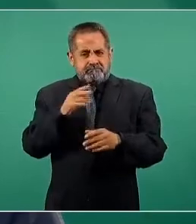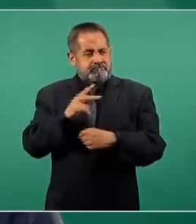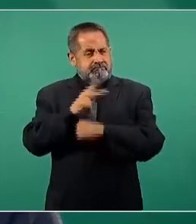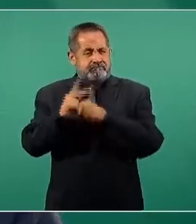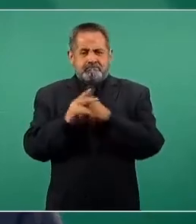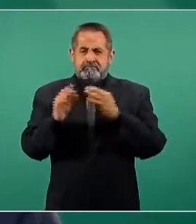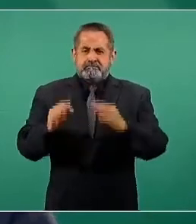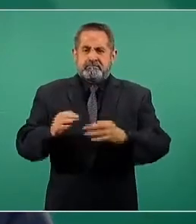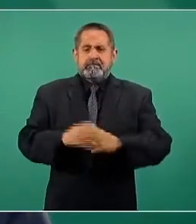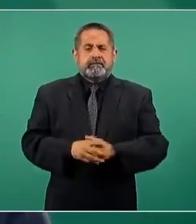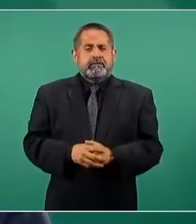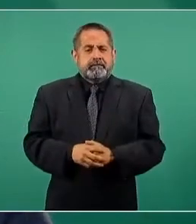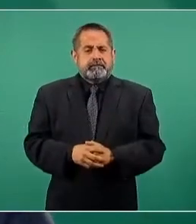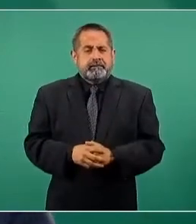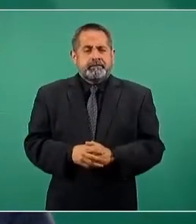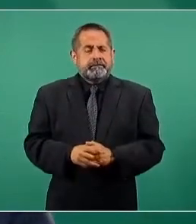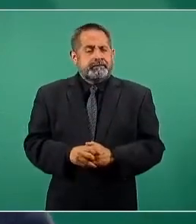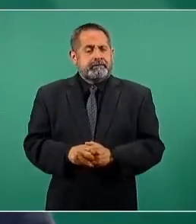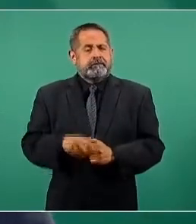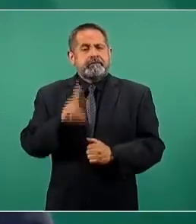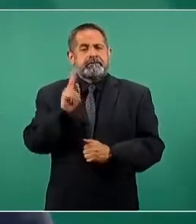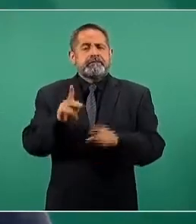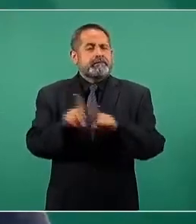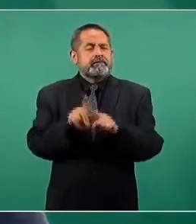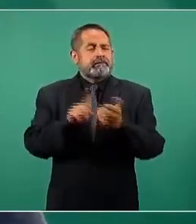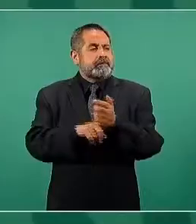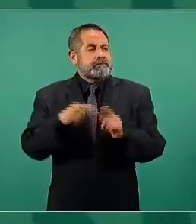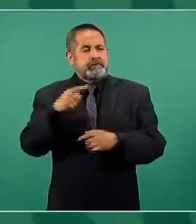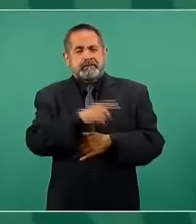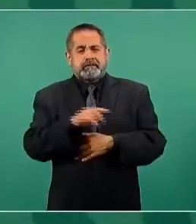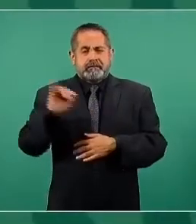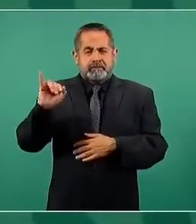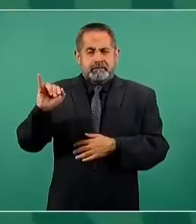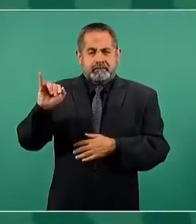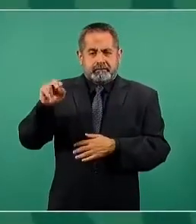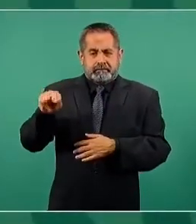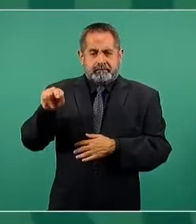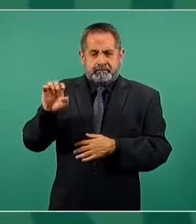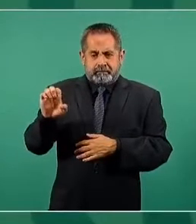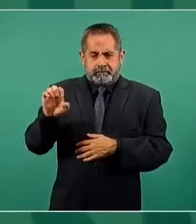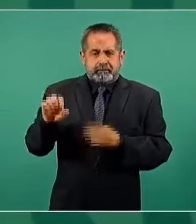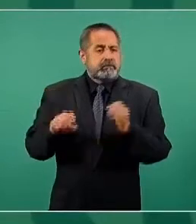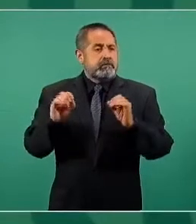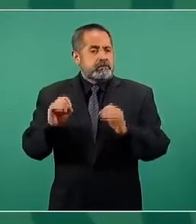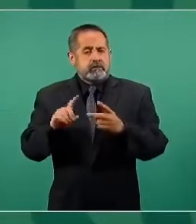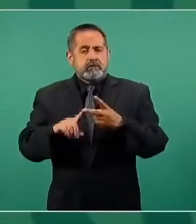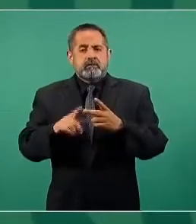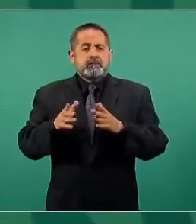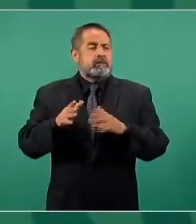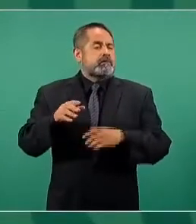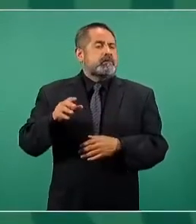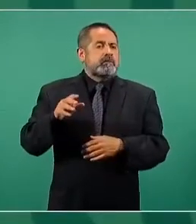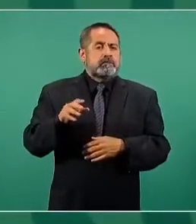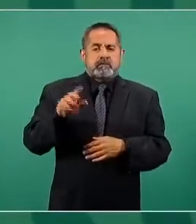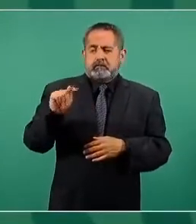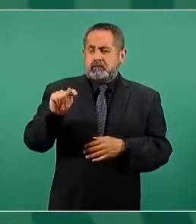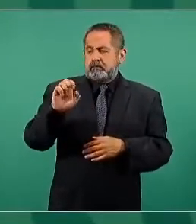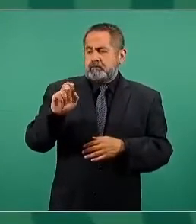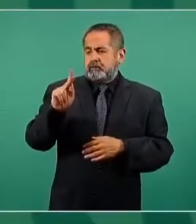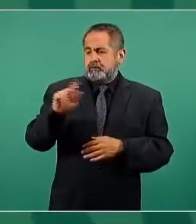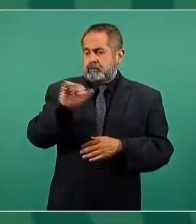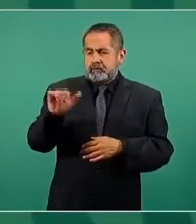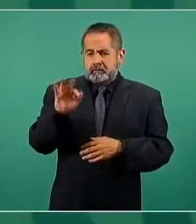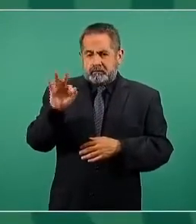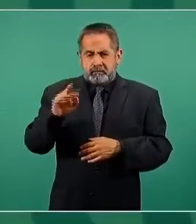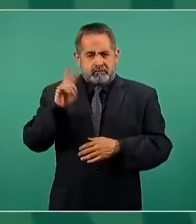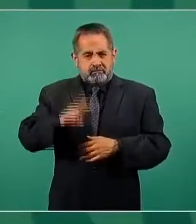Es como el caso del INE o del tribunal, es una vergüenza.